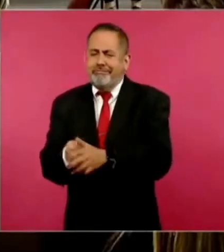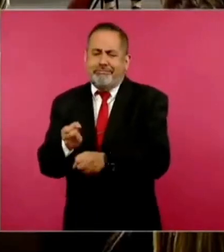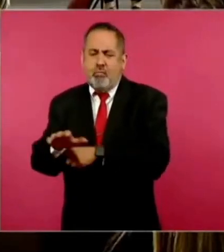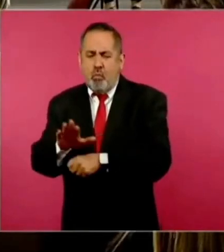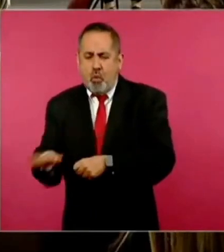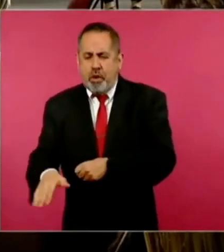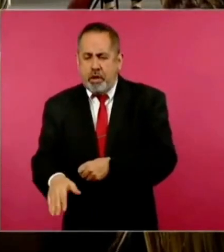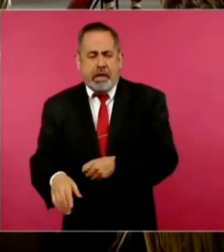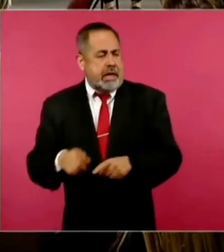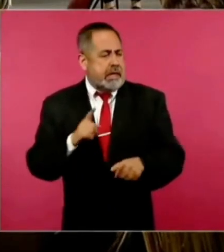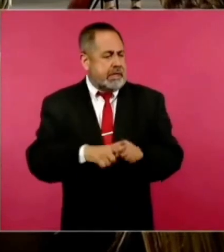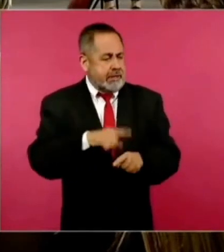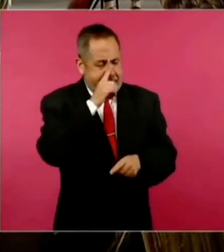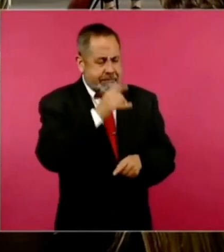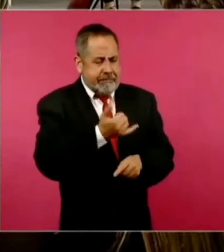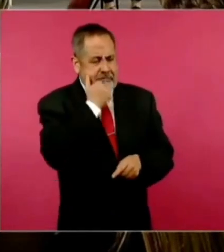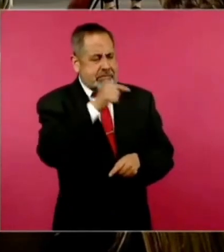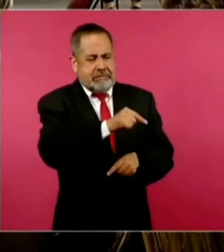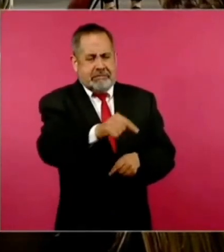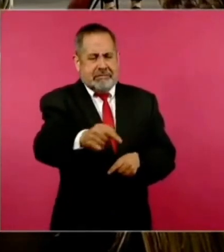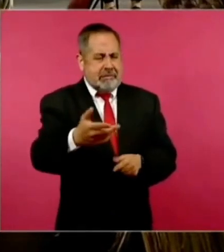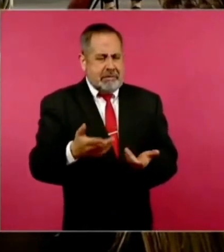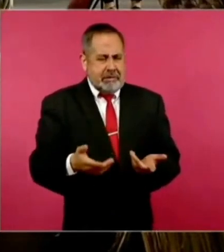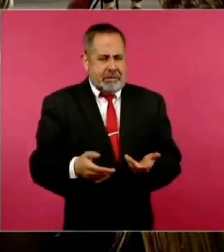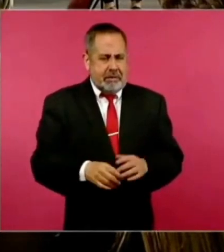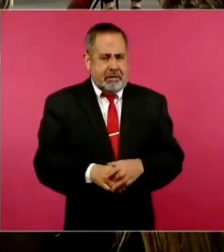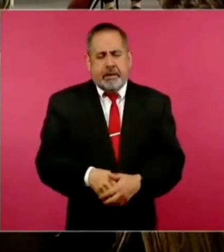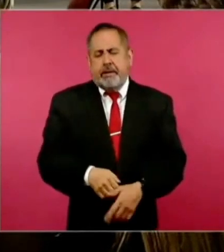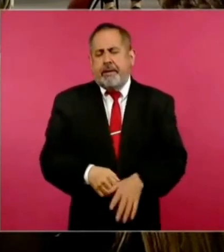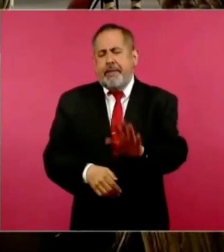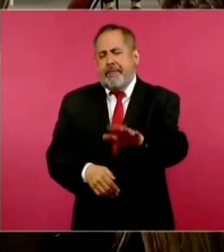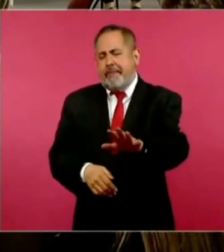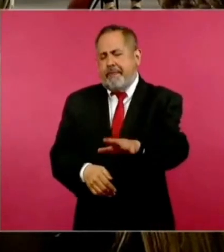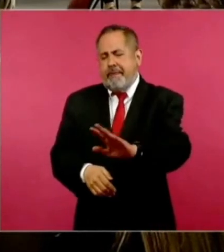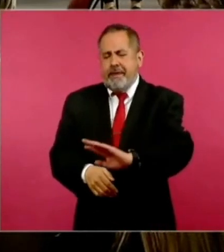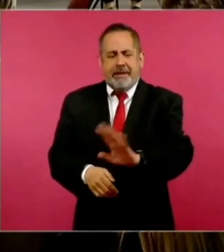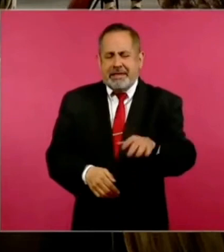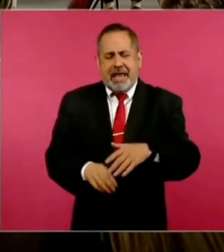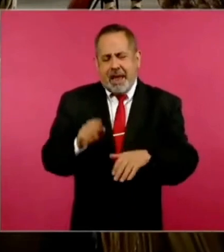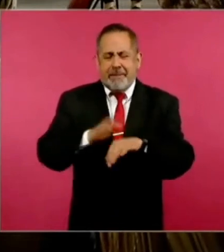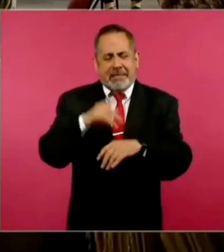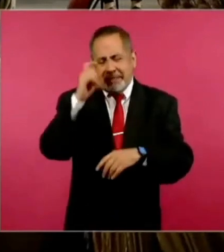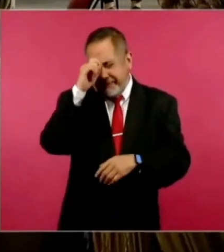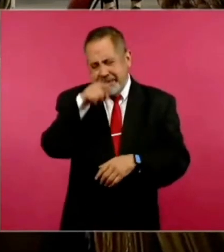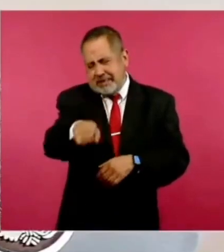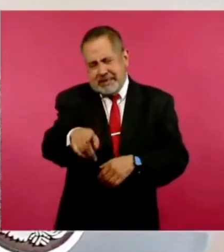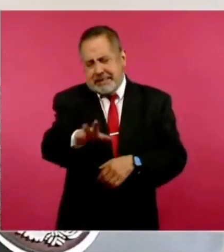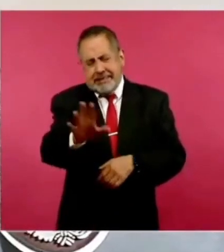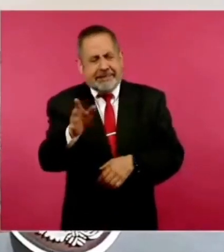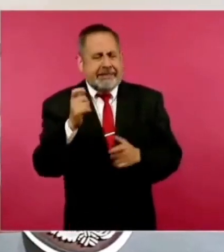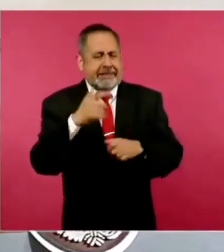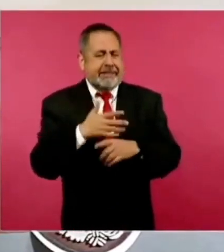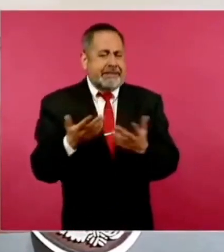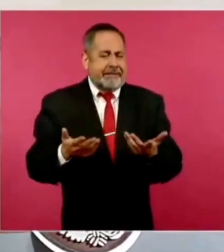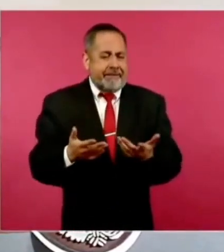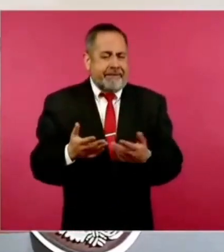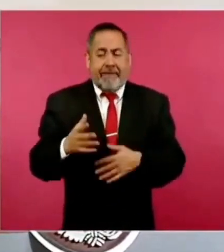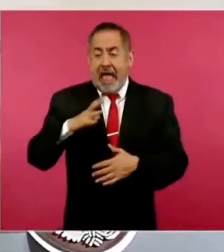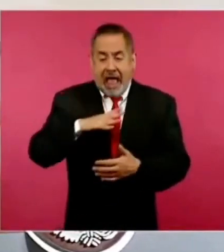En este análisis que hacen, donde ustedes hacen un minuto a minuto… Eso más difícil, porque había